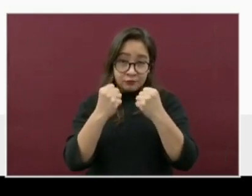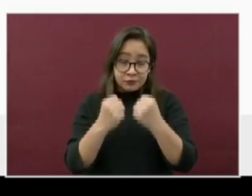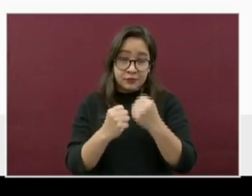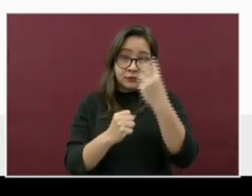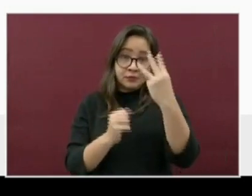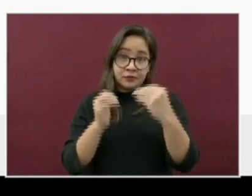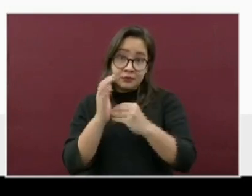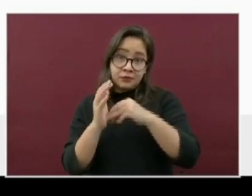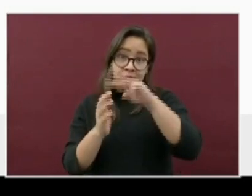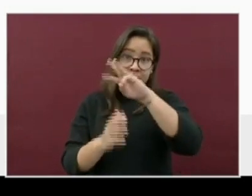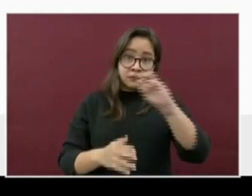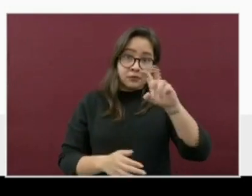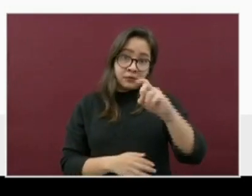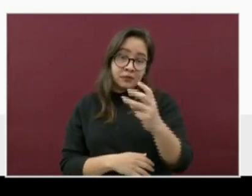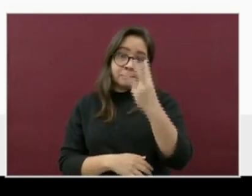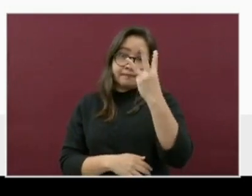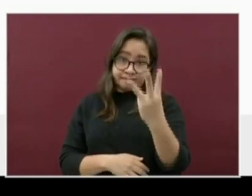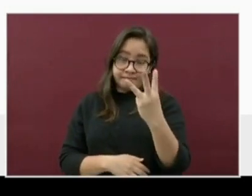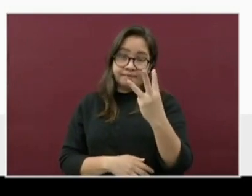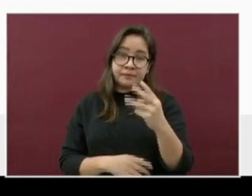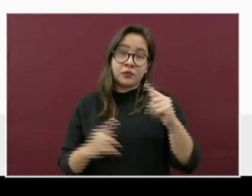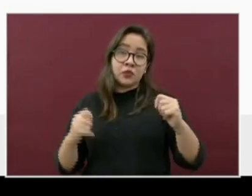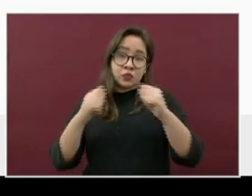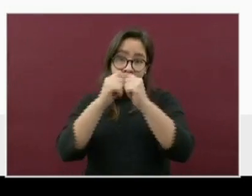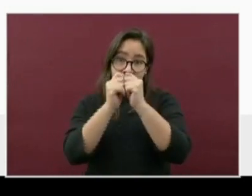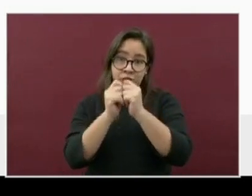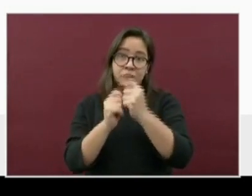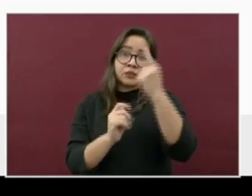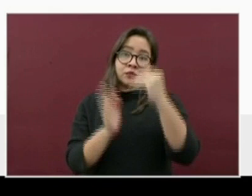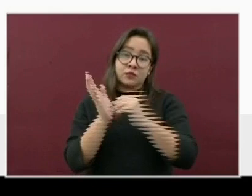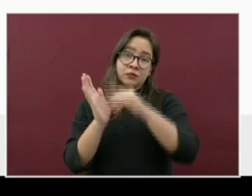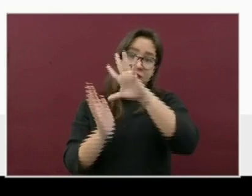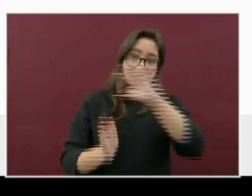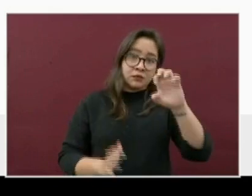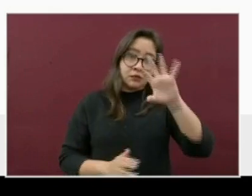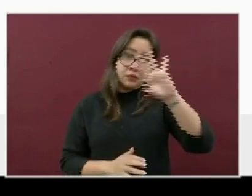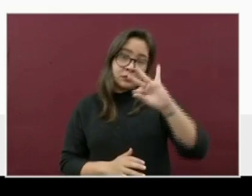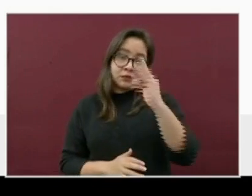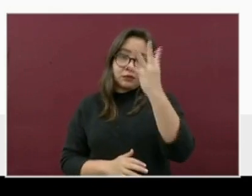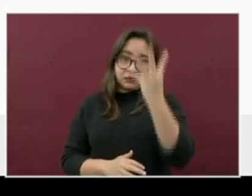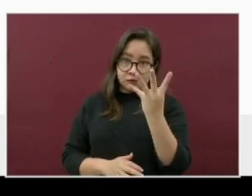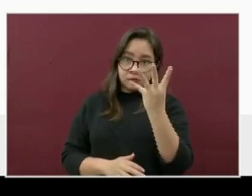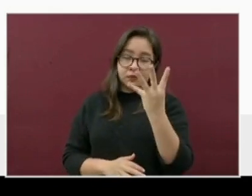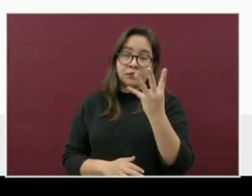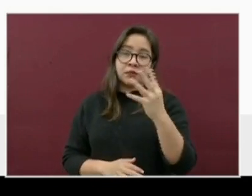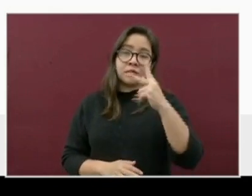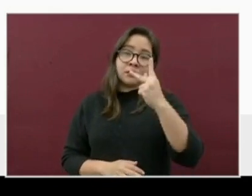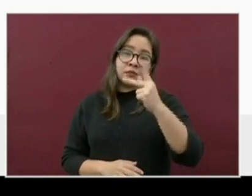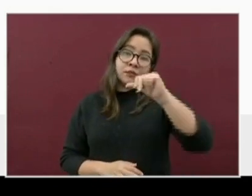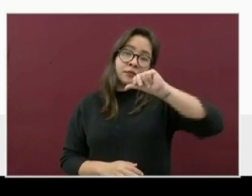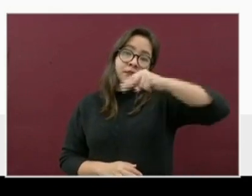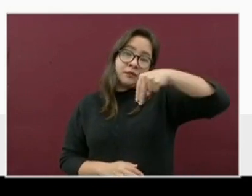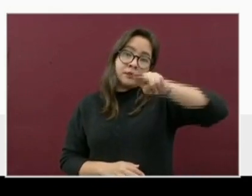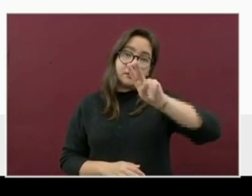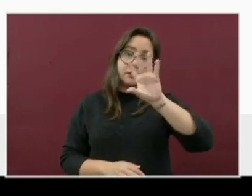,333 casos. Y Tuxtpansuma, 1,544. Pánuco,